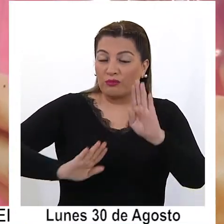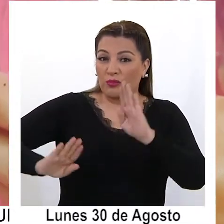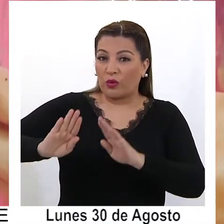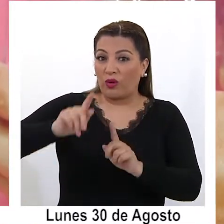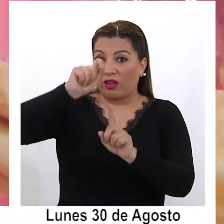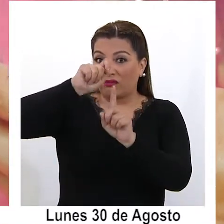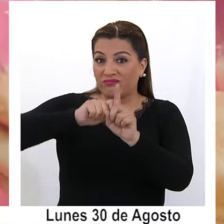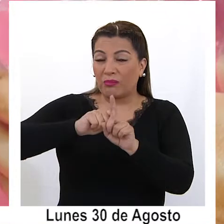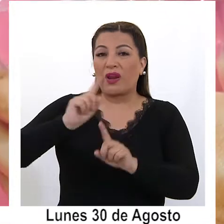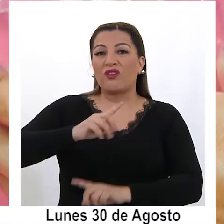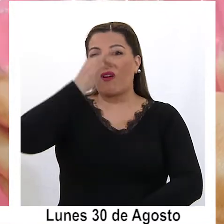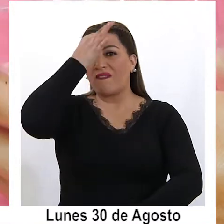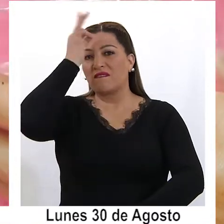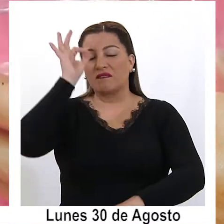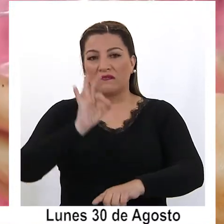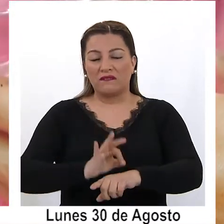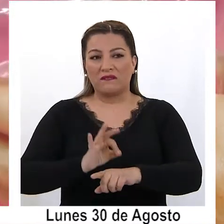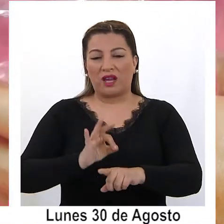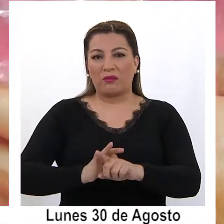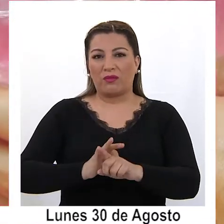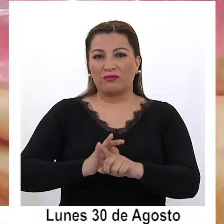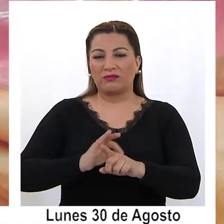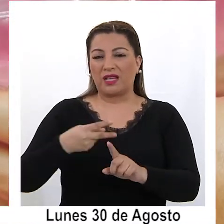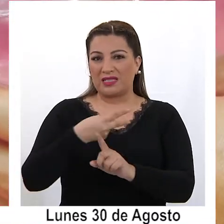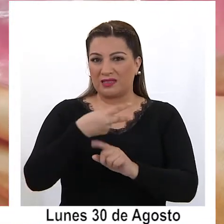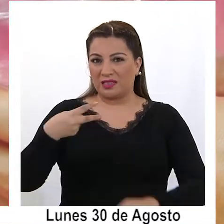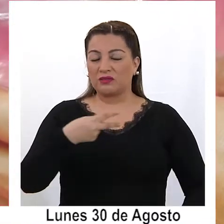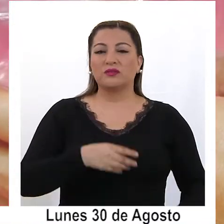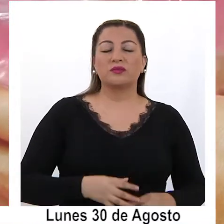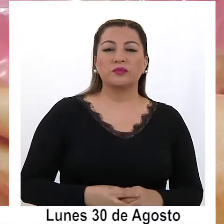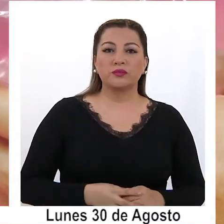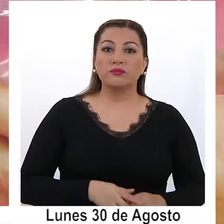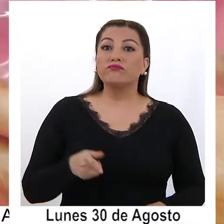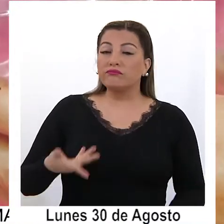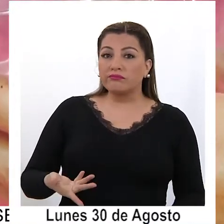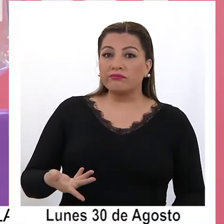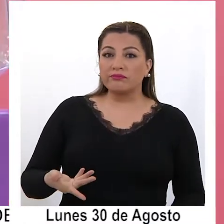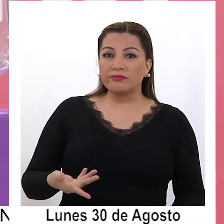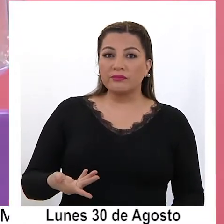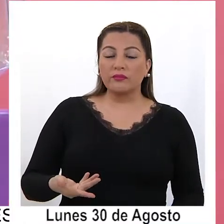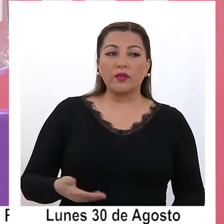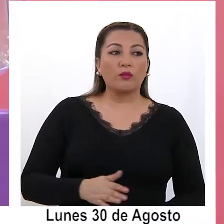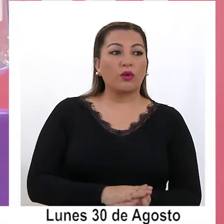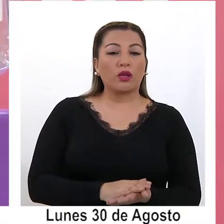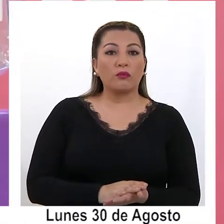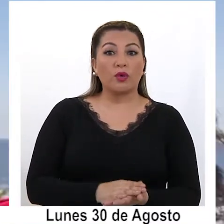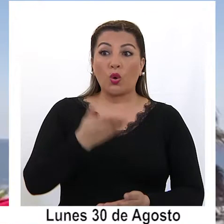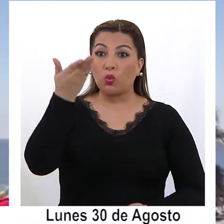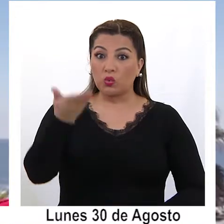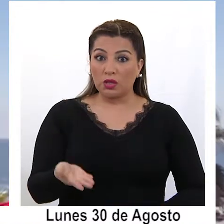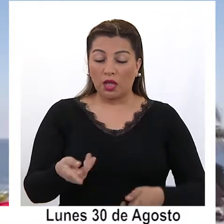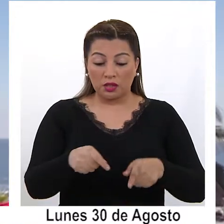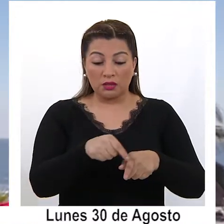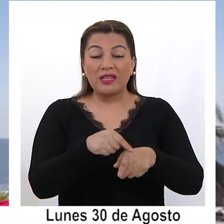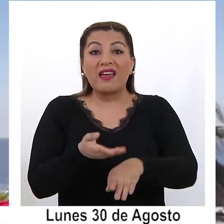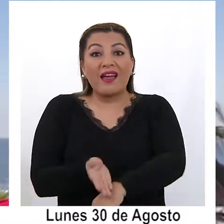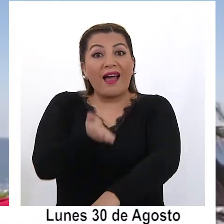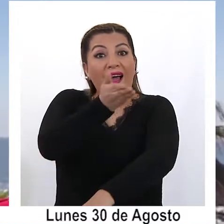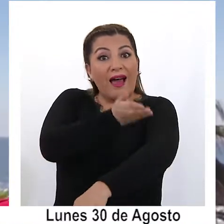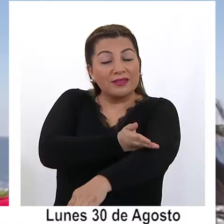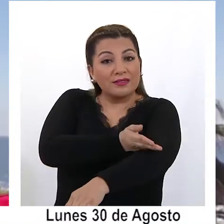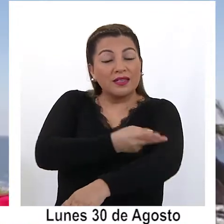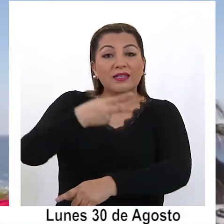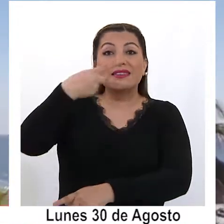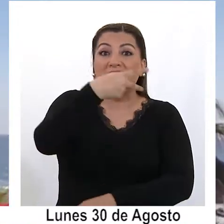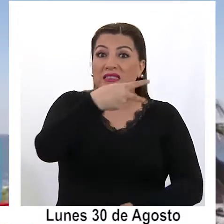otros dispositivos para evitar las enfermedades de transmisión sexual. La ventaja que tiene es que usted se lo puede